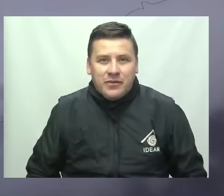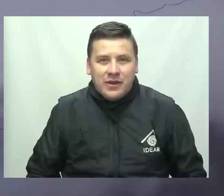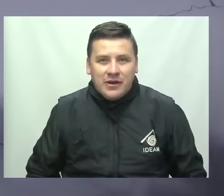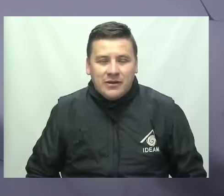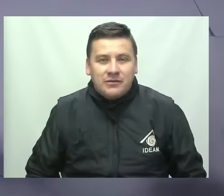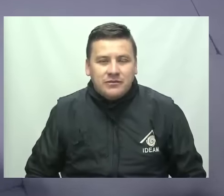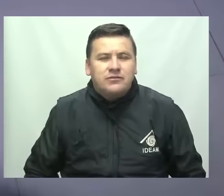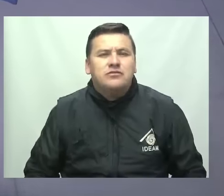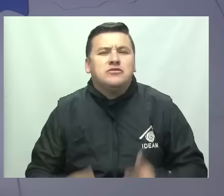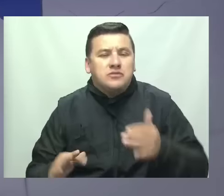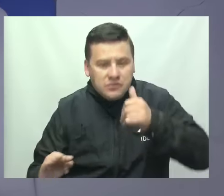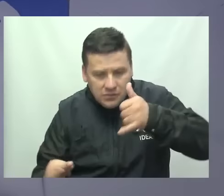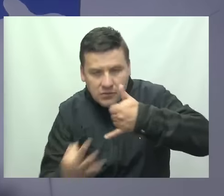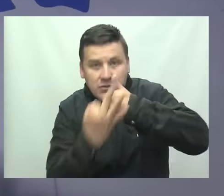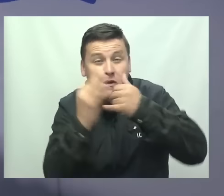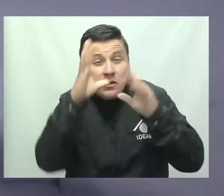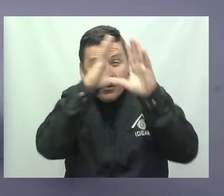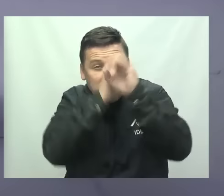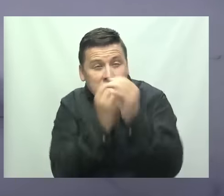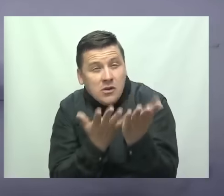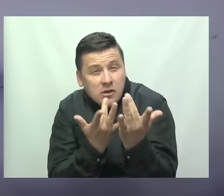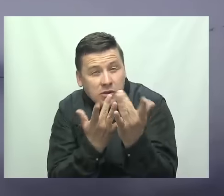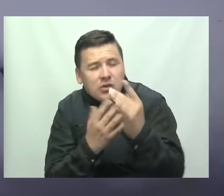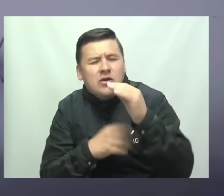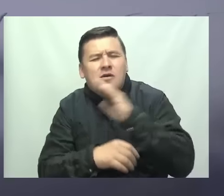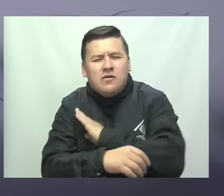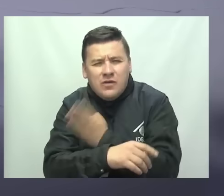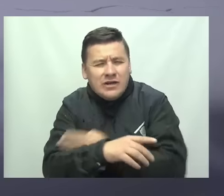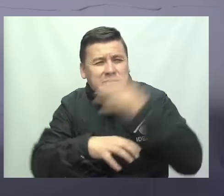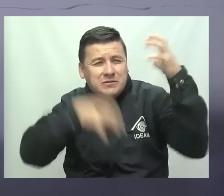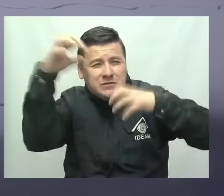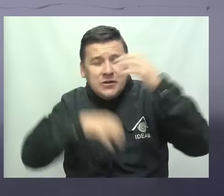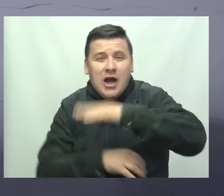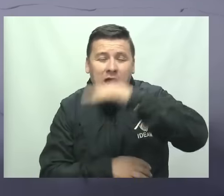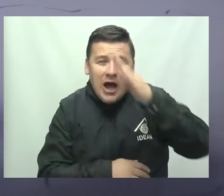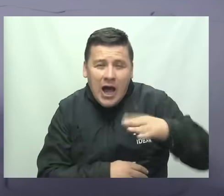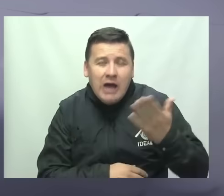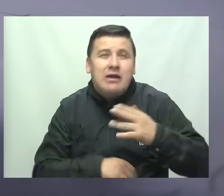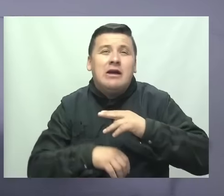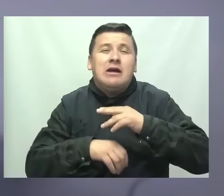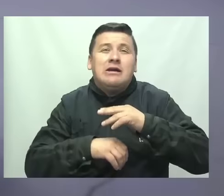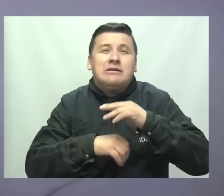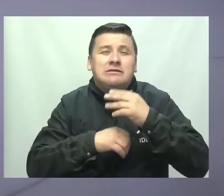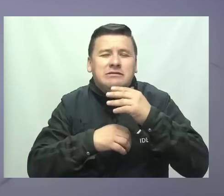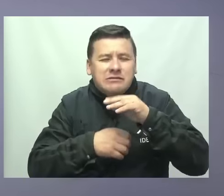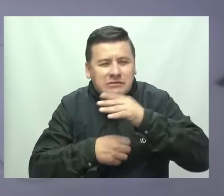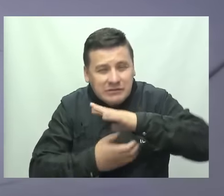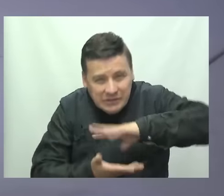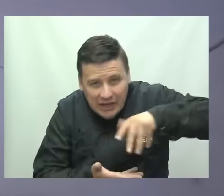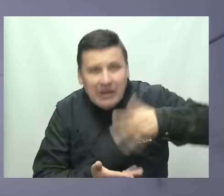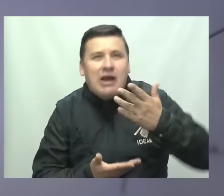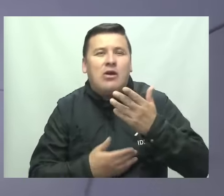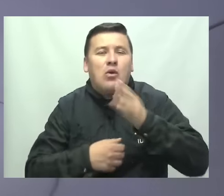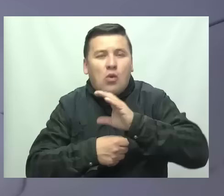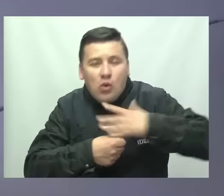La zona andina espera una noche con precipitaciones fuertes en Antioquia, Santanderes, Boyacá, Cundinamarca, Aleje Cafetero, al norte del